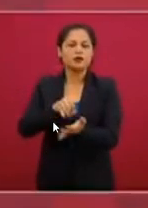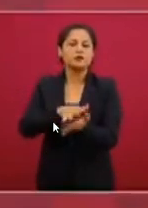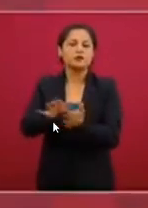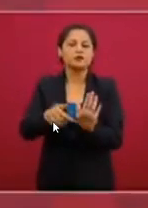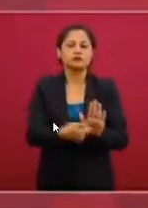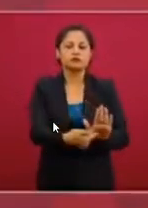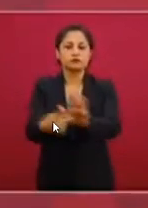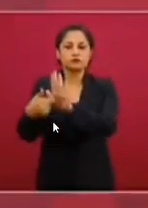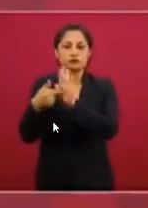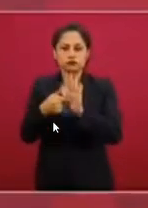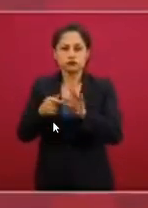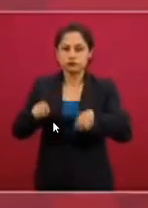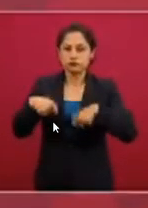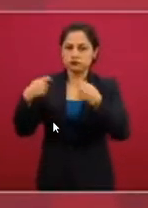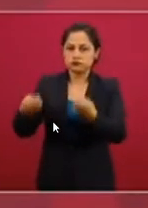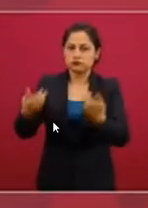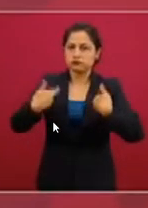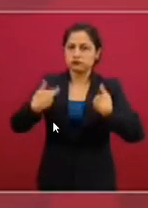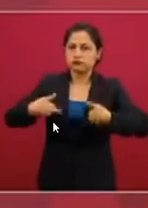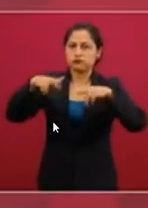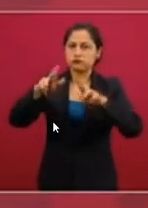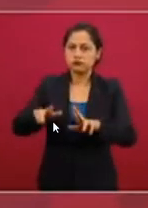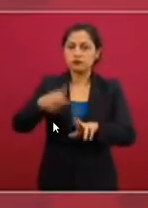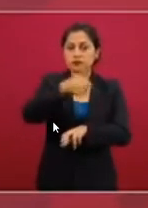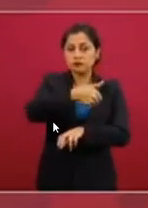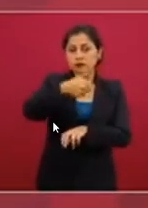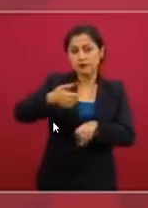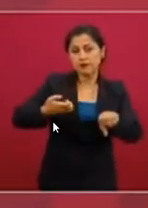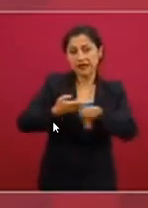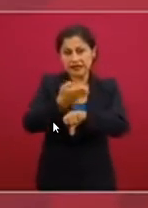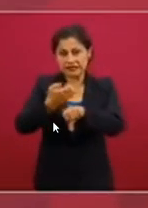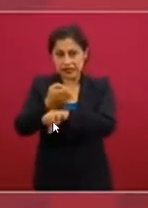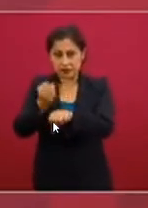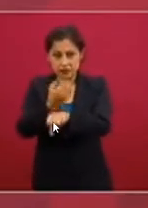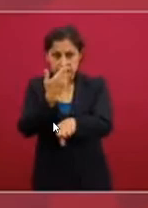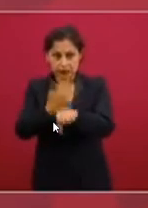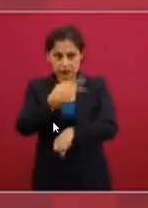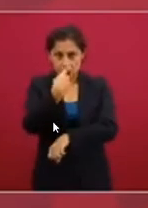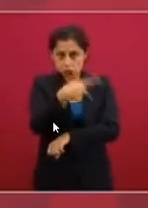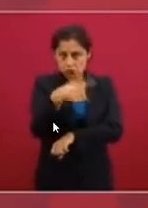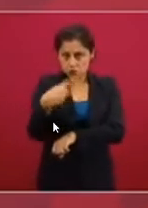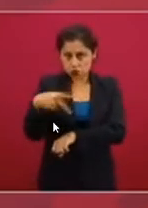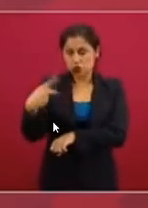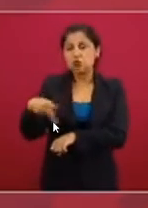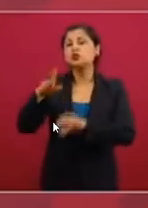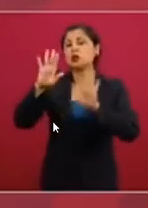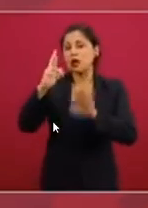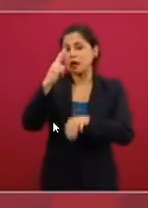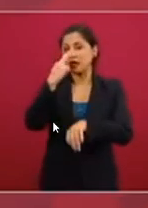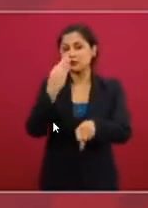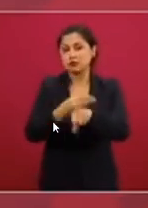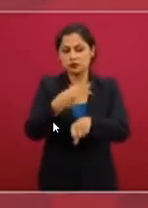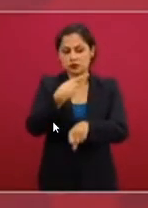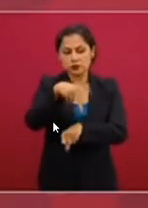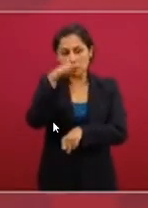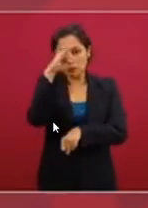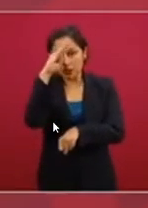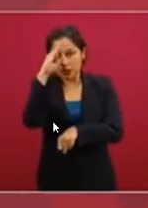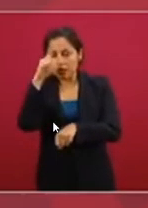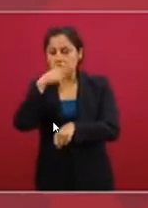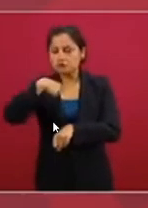de la Secretaría de Salud Federal emitir los lineamientos correspondientes para hacer operativas estas disposiciones.